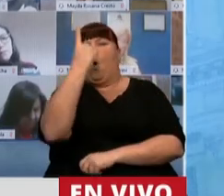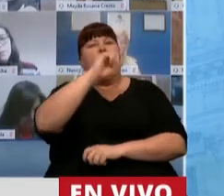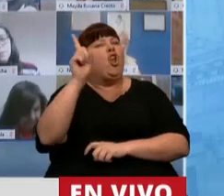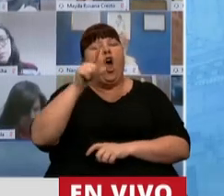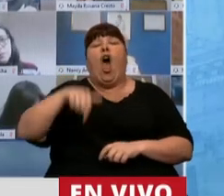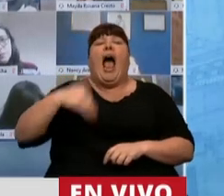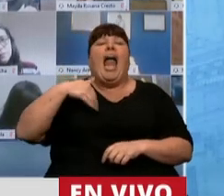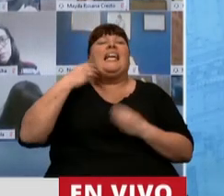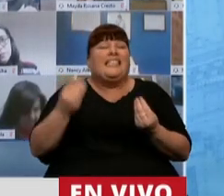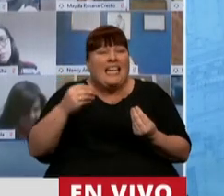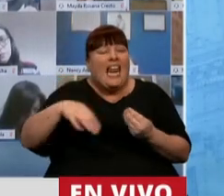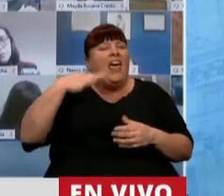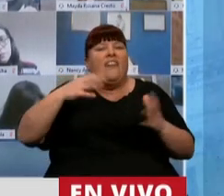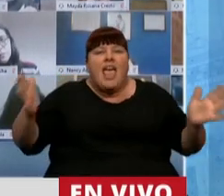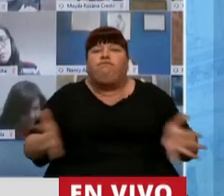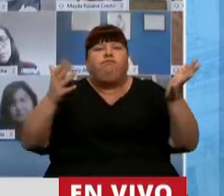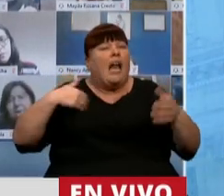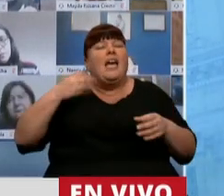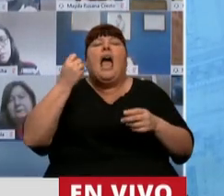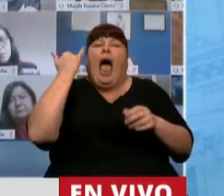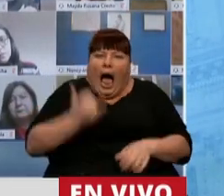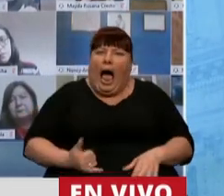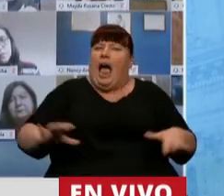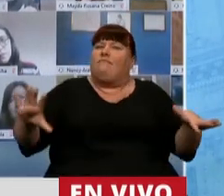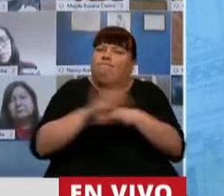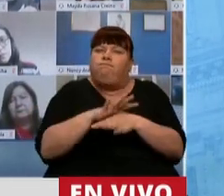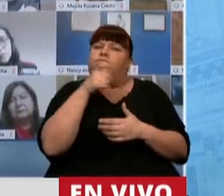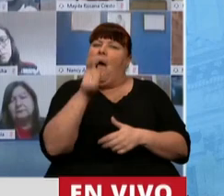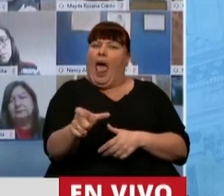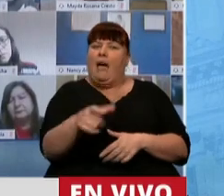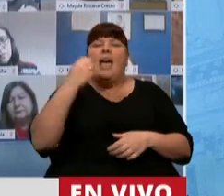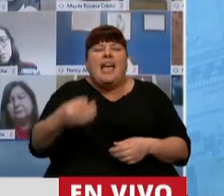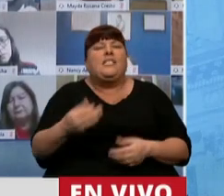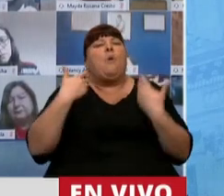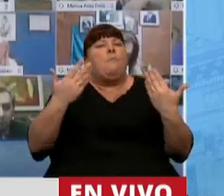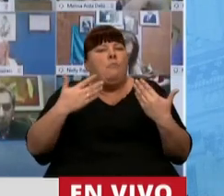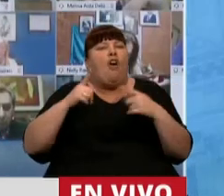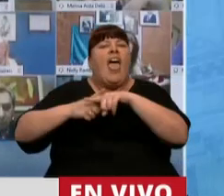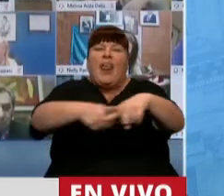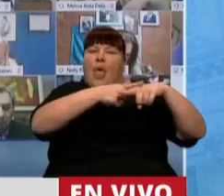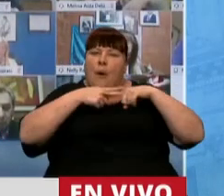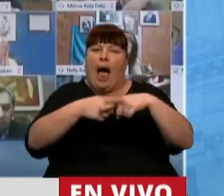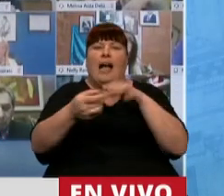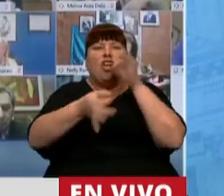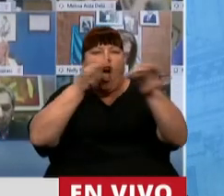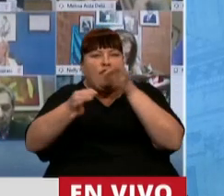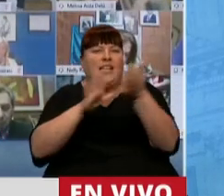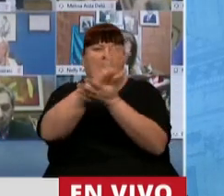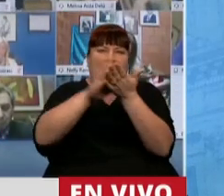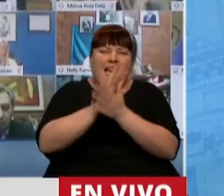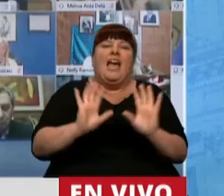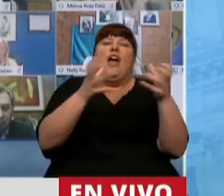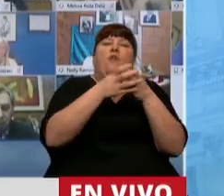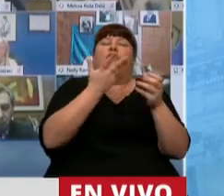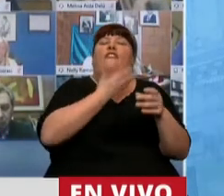consenso en la Argentina que tenemos que levantar tiene nombre y apellido, consenso en la capacidad de discusión, de diálogo entre